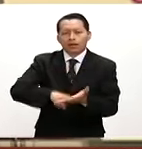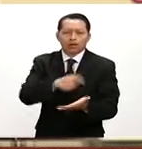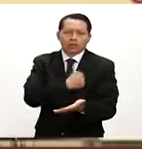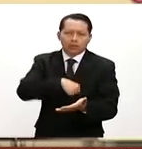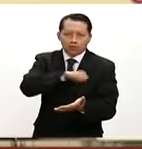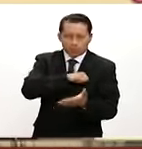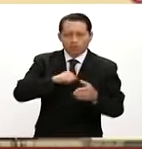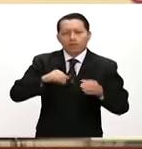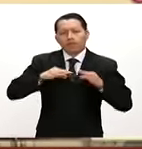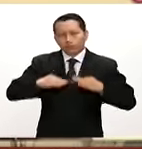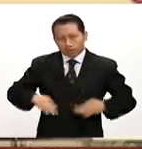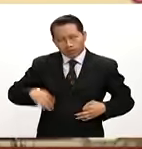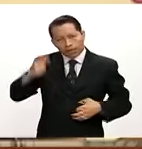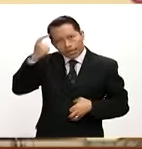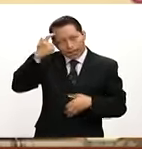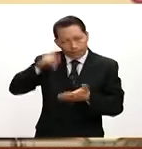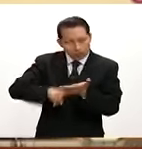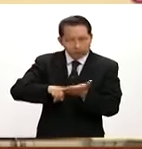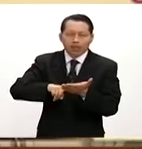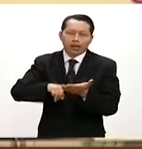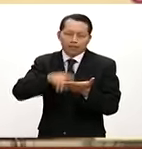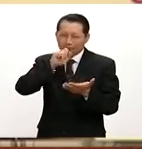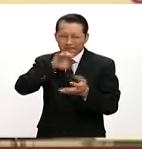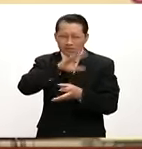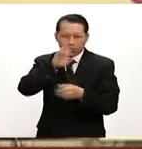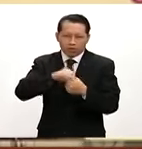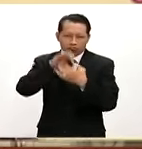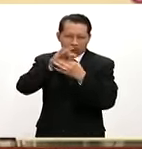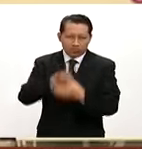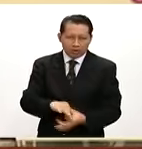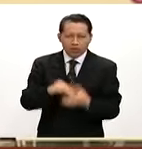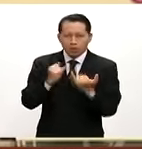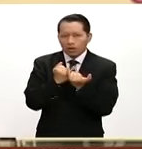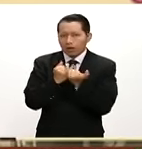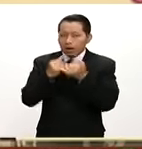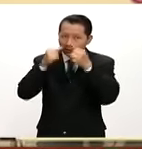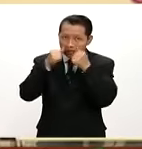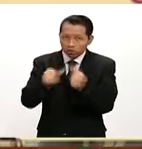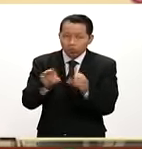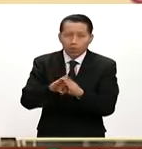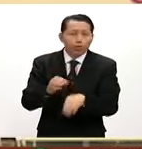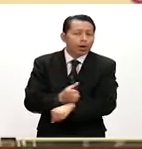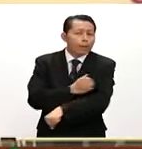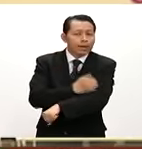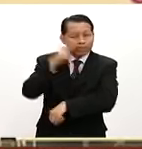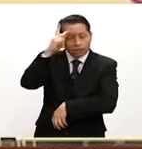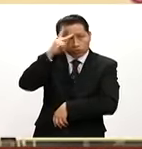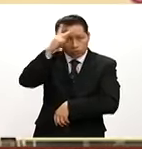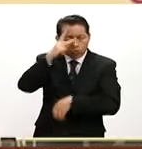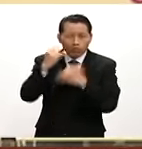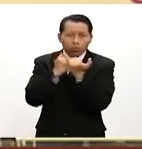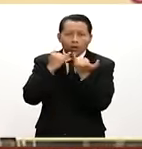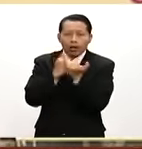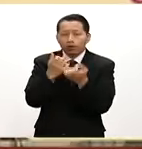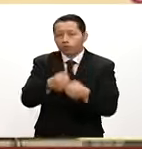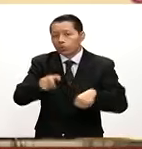emocional y social. Todo esto se realizará con la atención y el acompañamiento psicológico, social,